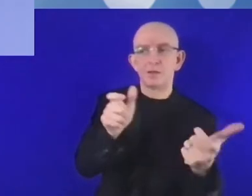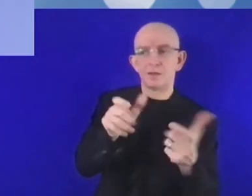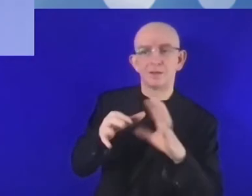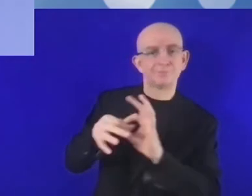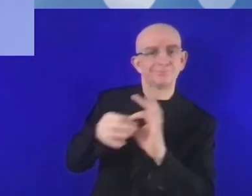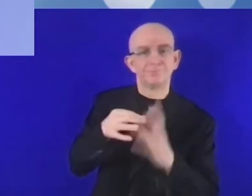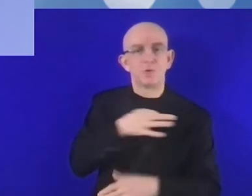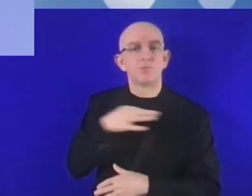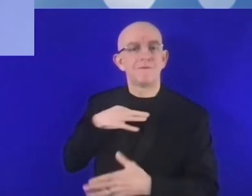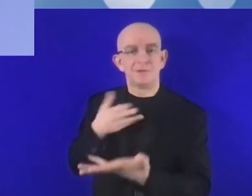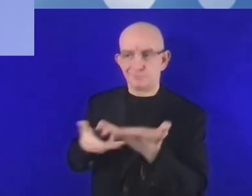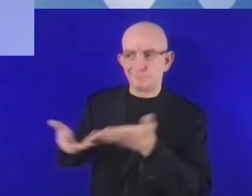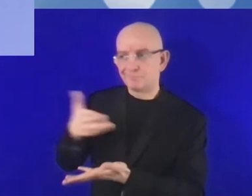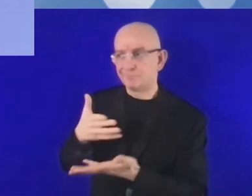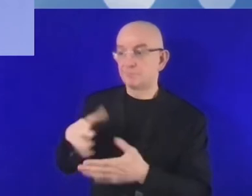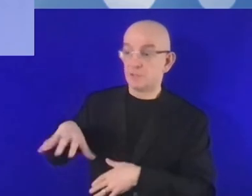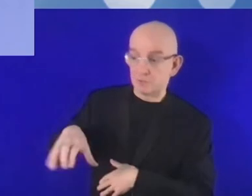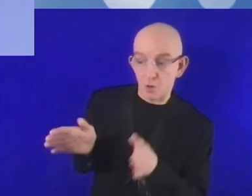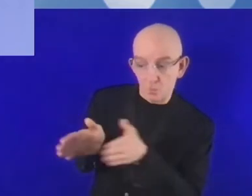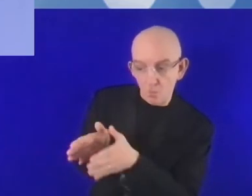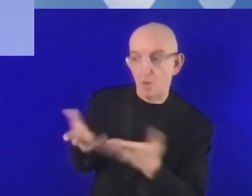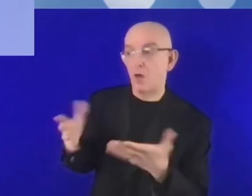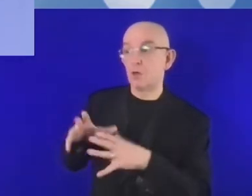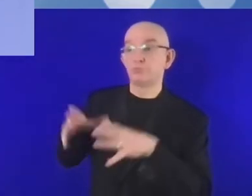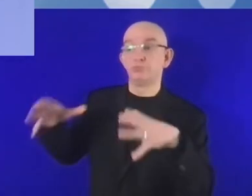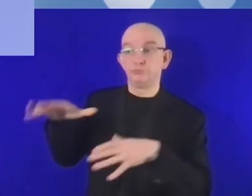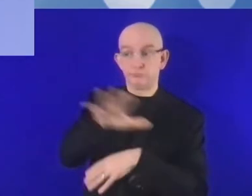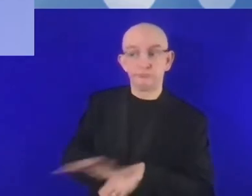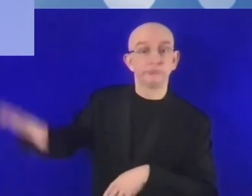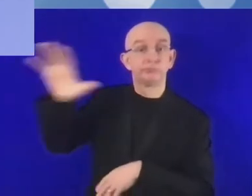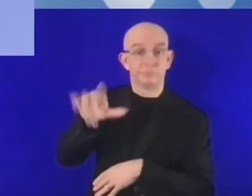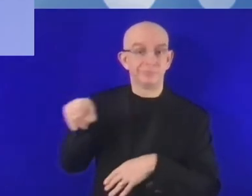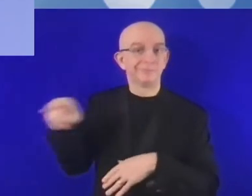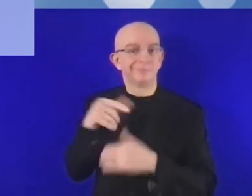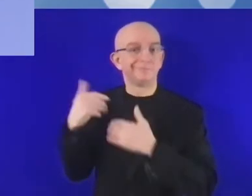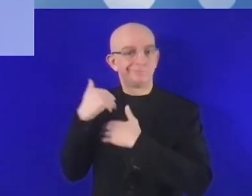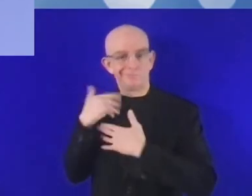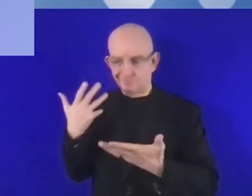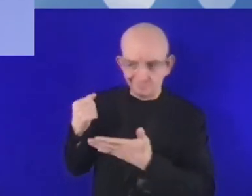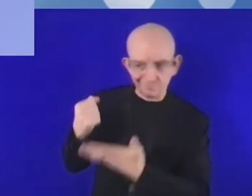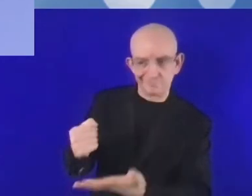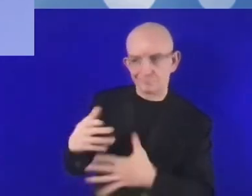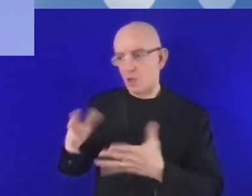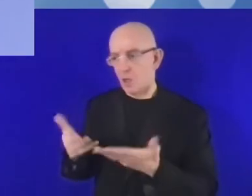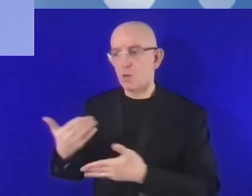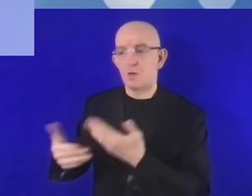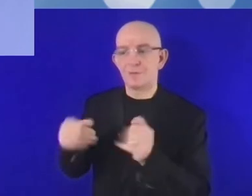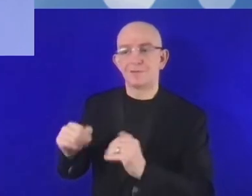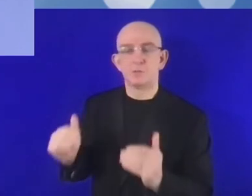regionales deberían invertir en la infraestructura. Esta sería nuestra propuesta.